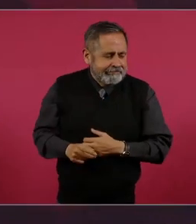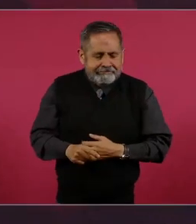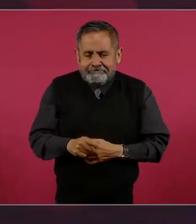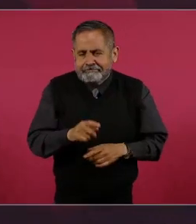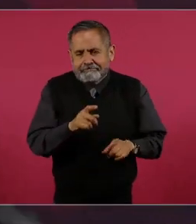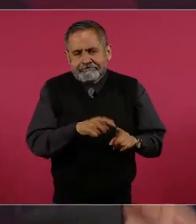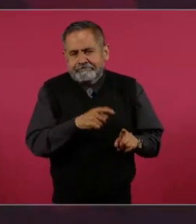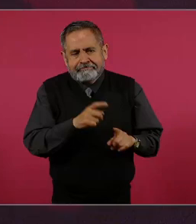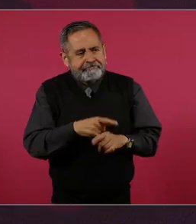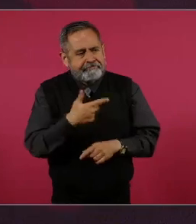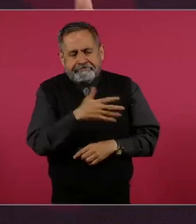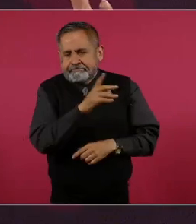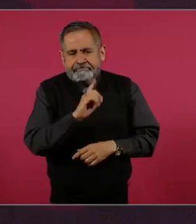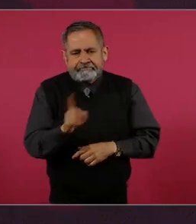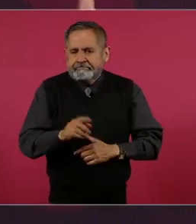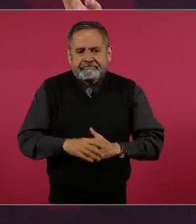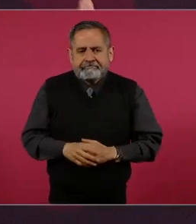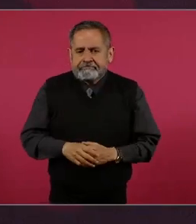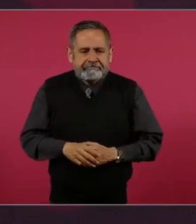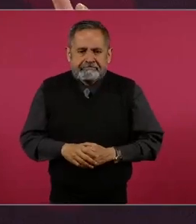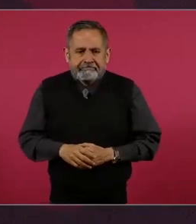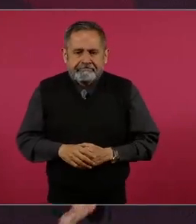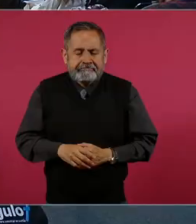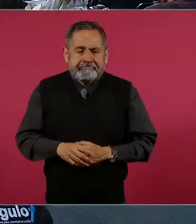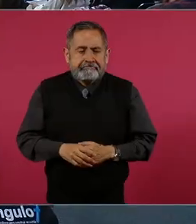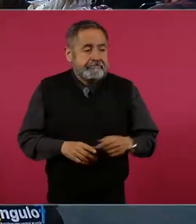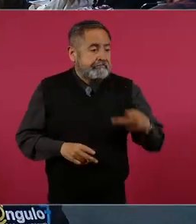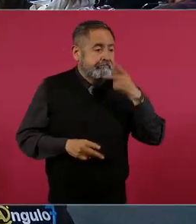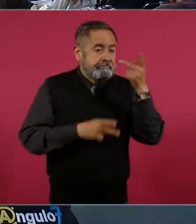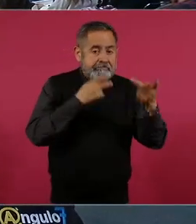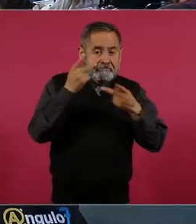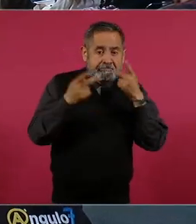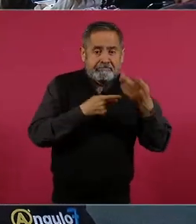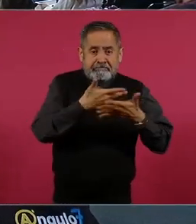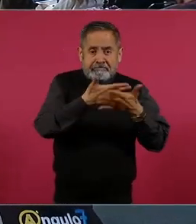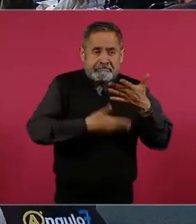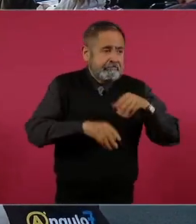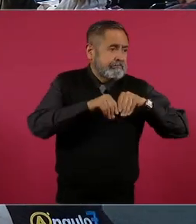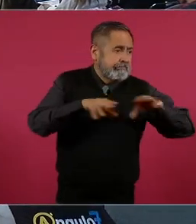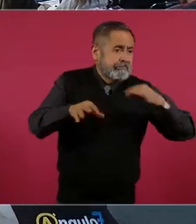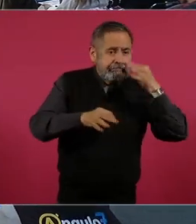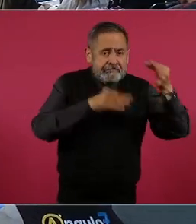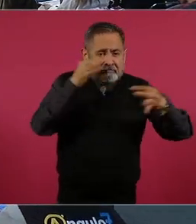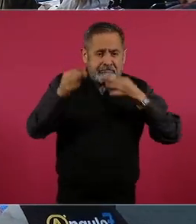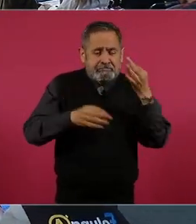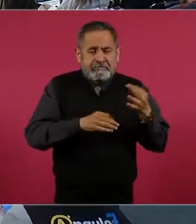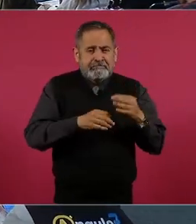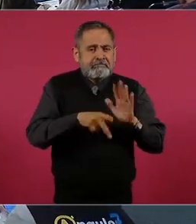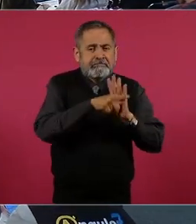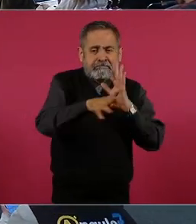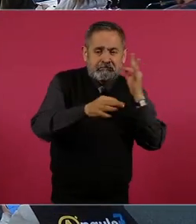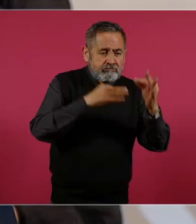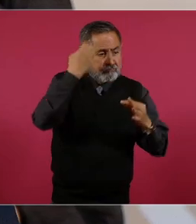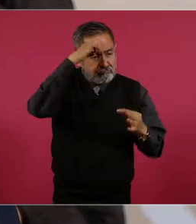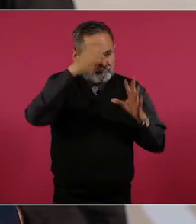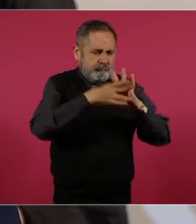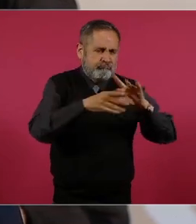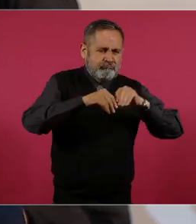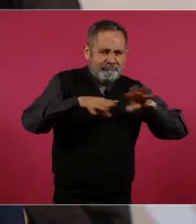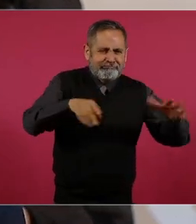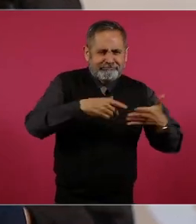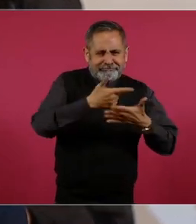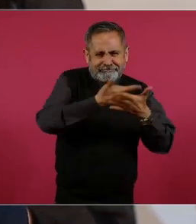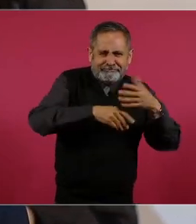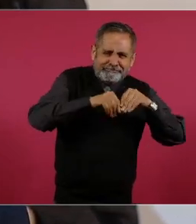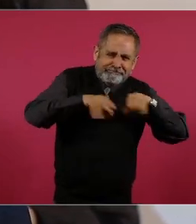Y empiezan las campañas y las columnas financieras de los expertos, sabiondos